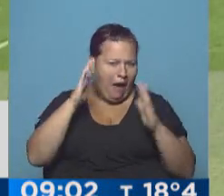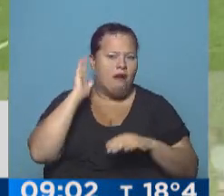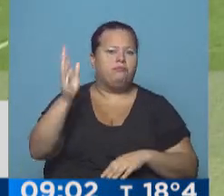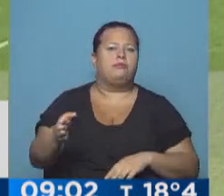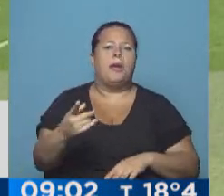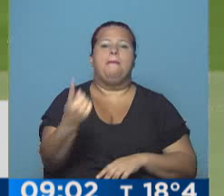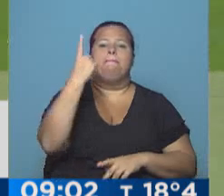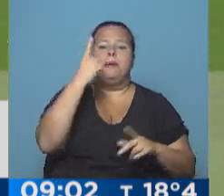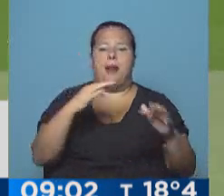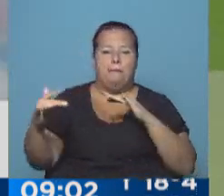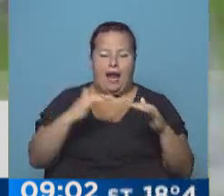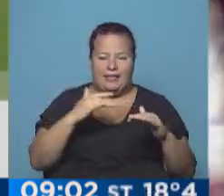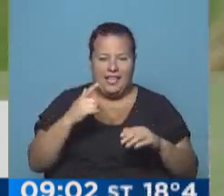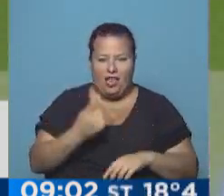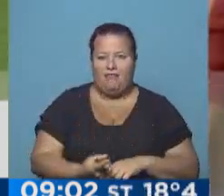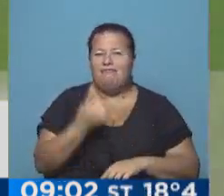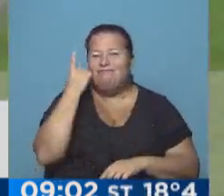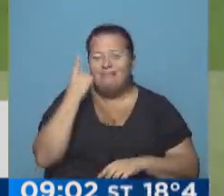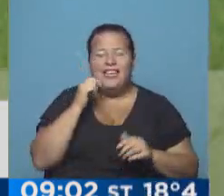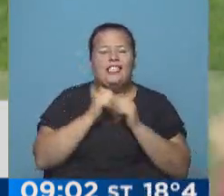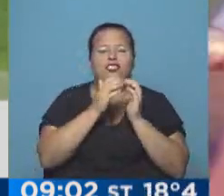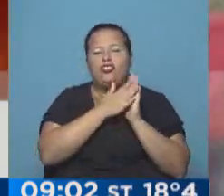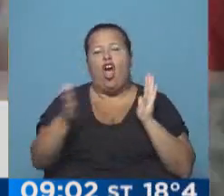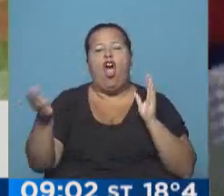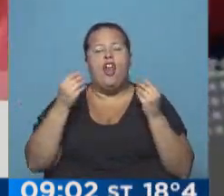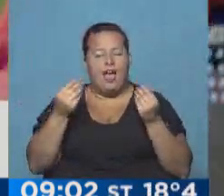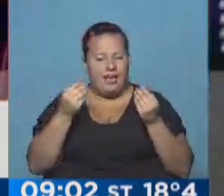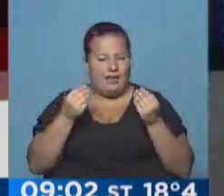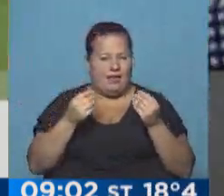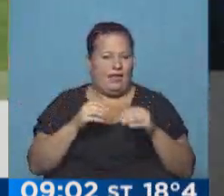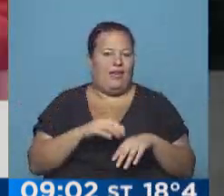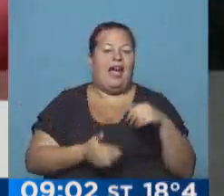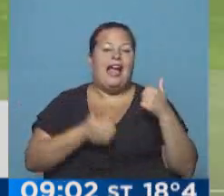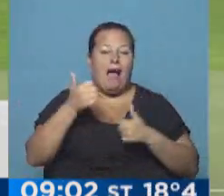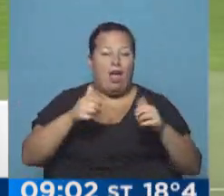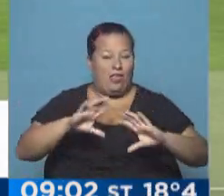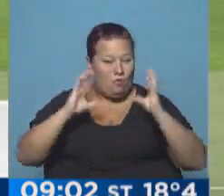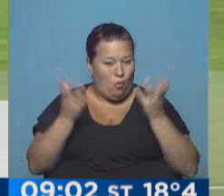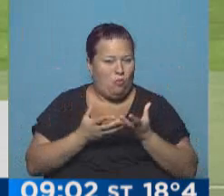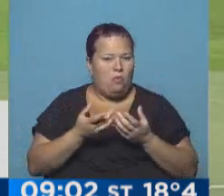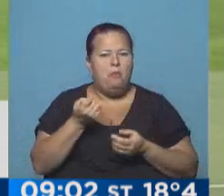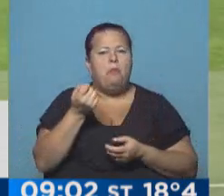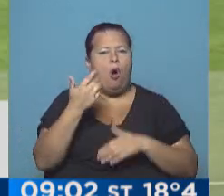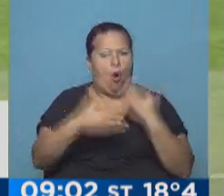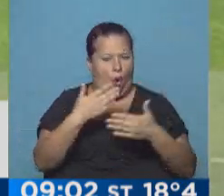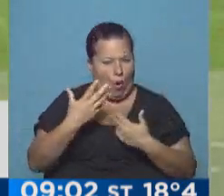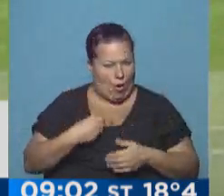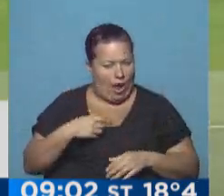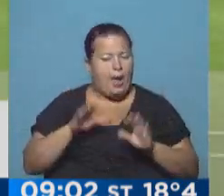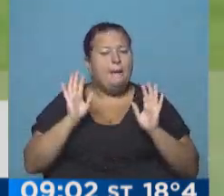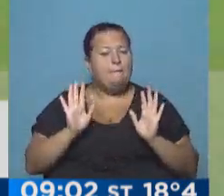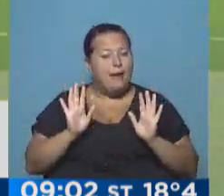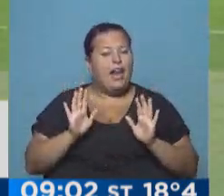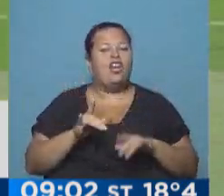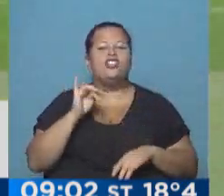ganándole el primer partido de la historia, en un historial que tiene, por torneos internacionales, pocas participaciones de Huracán, pero